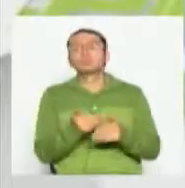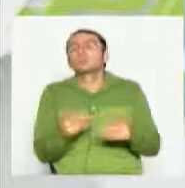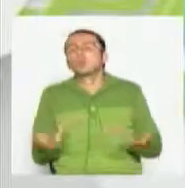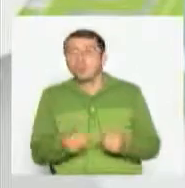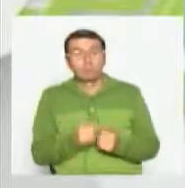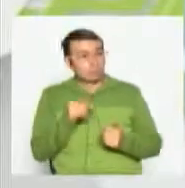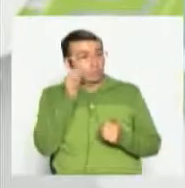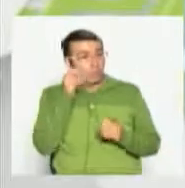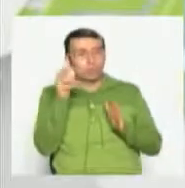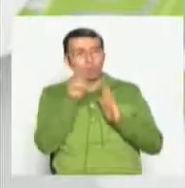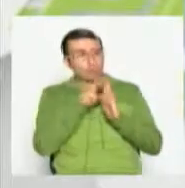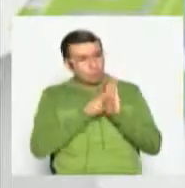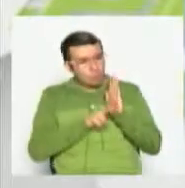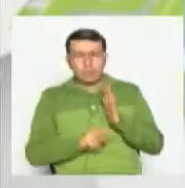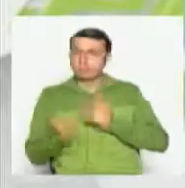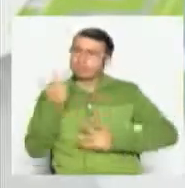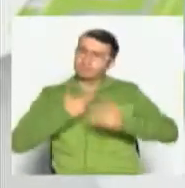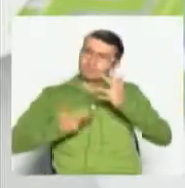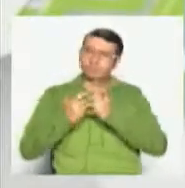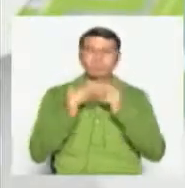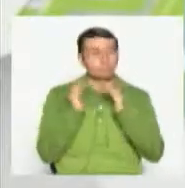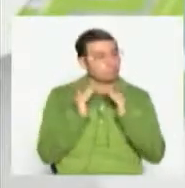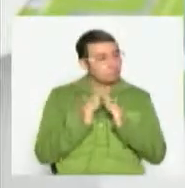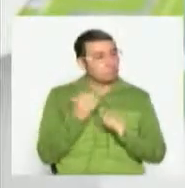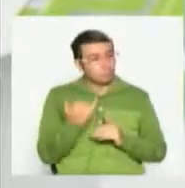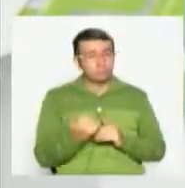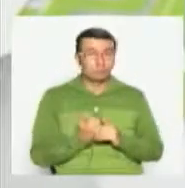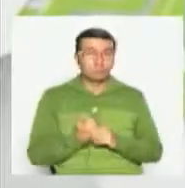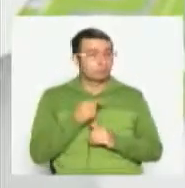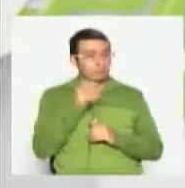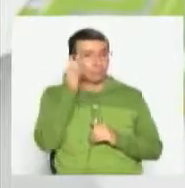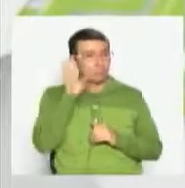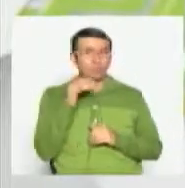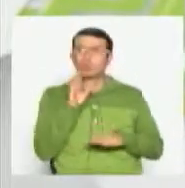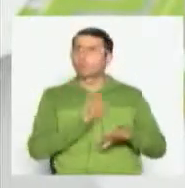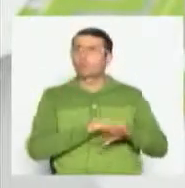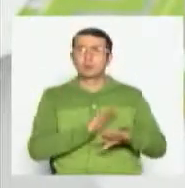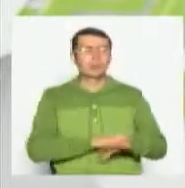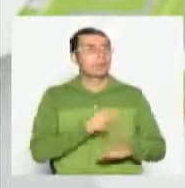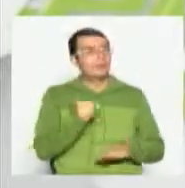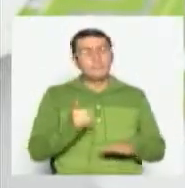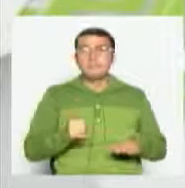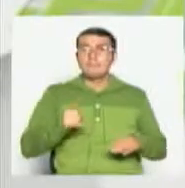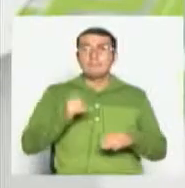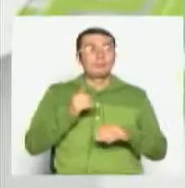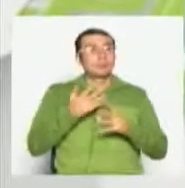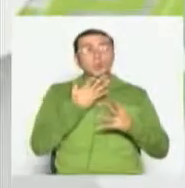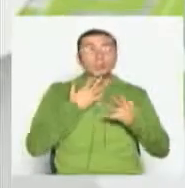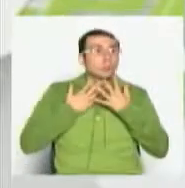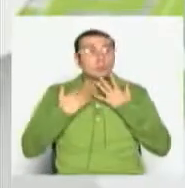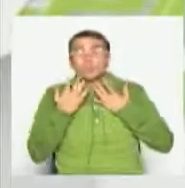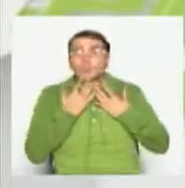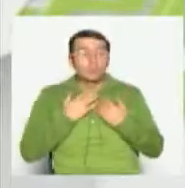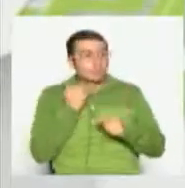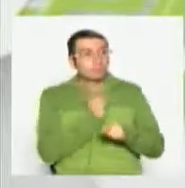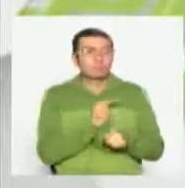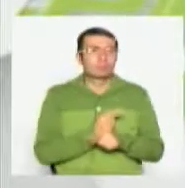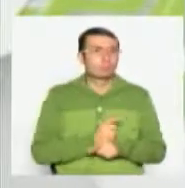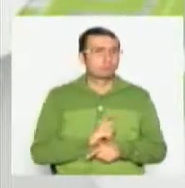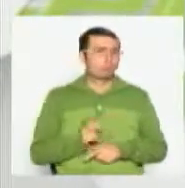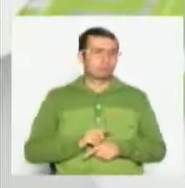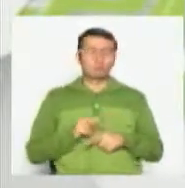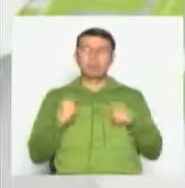normas de convivencia en sus hogares y pues tampoco se deben permitir este tipo de teleadicciones, no solo a la televisión,